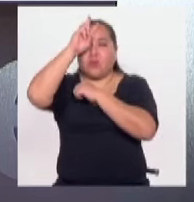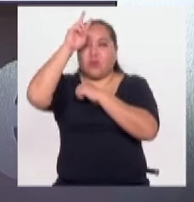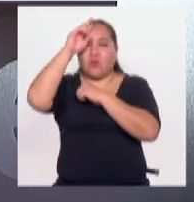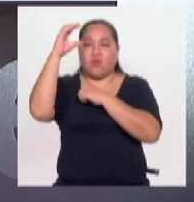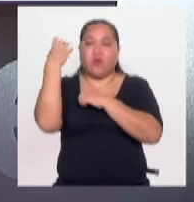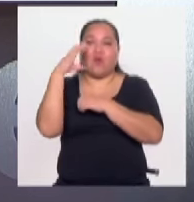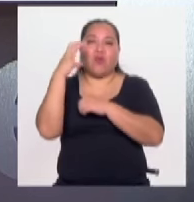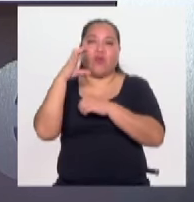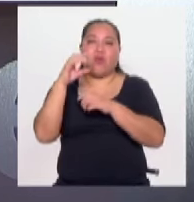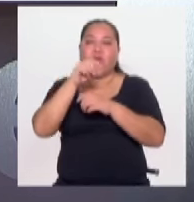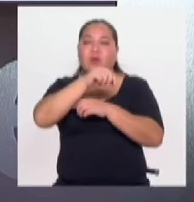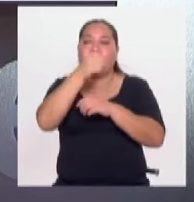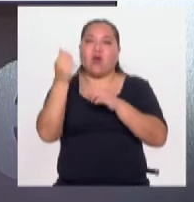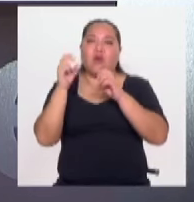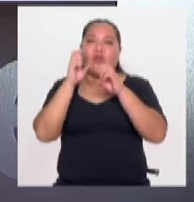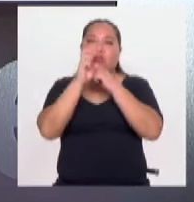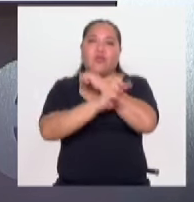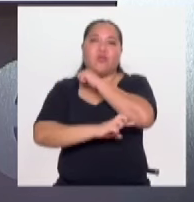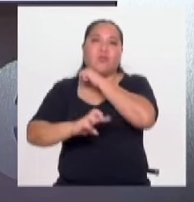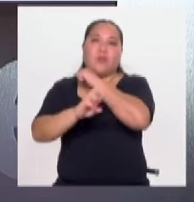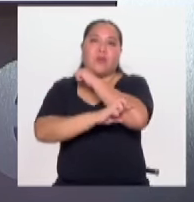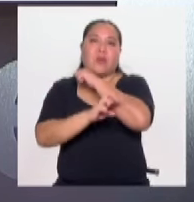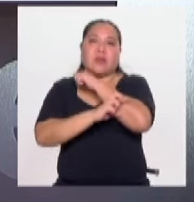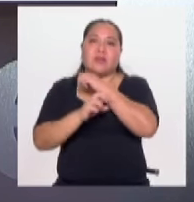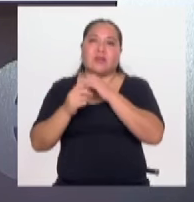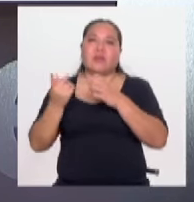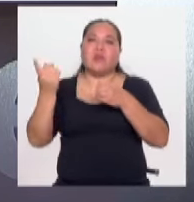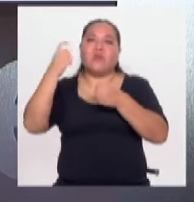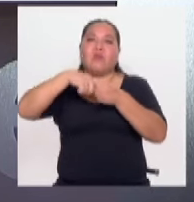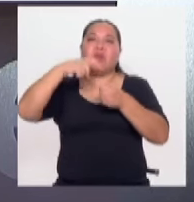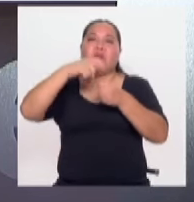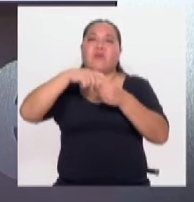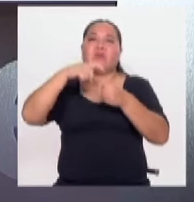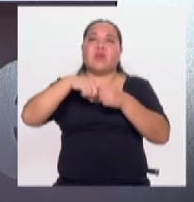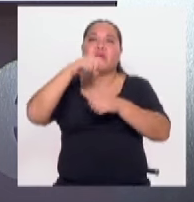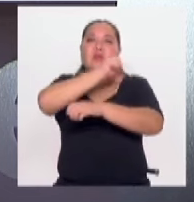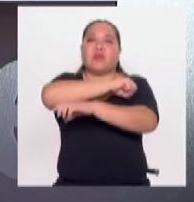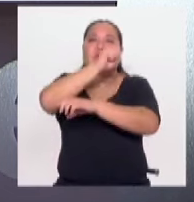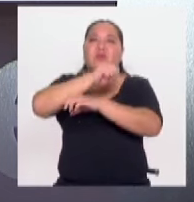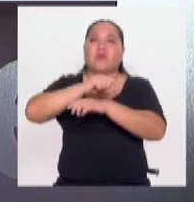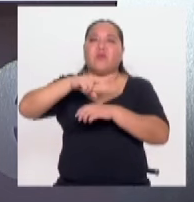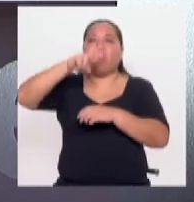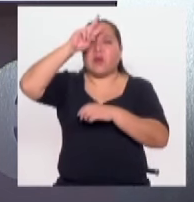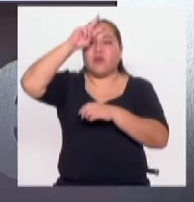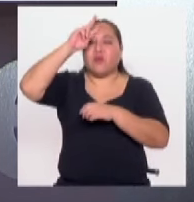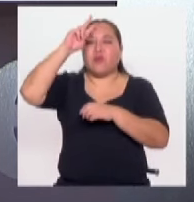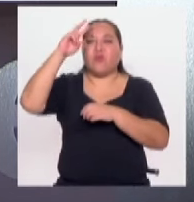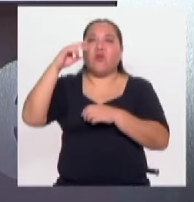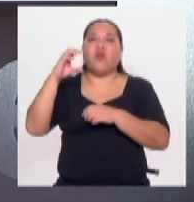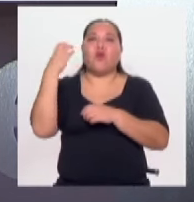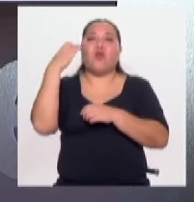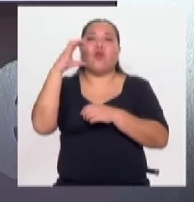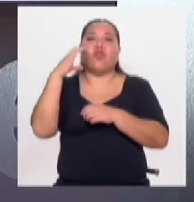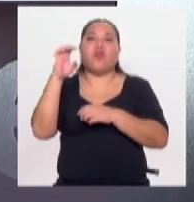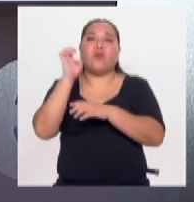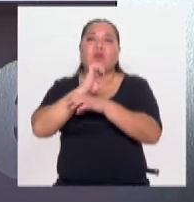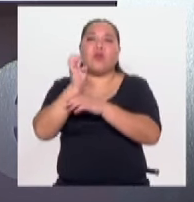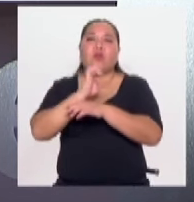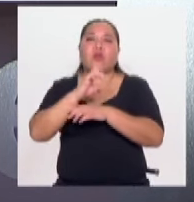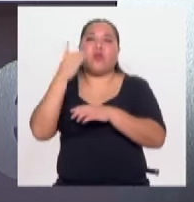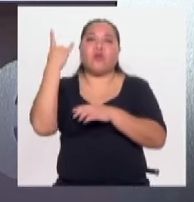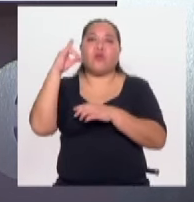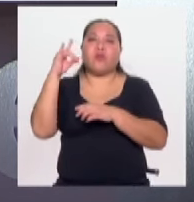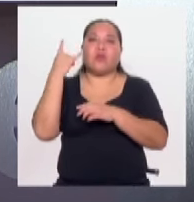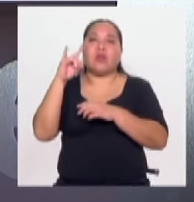Los miembros de la comunidad andina, estamos hablando de Perú, Colombia, Ecuador y también Bolivia, en una